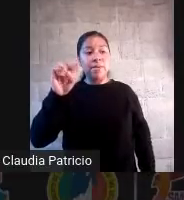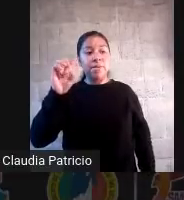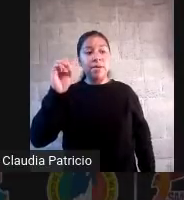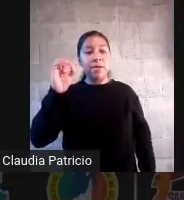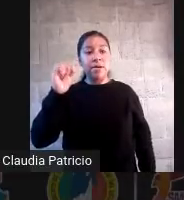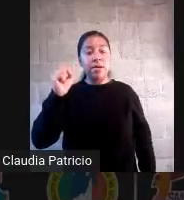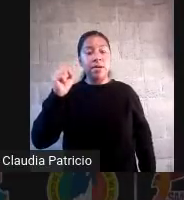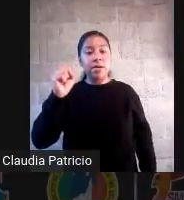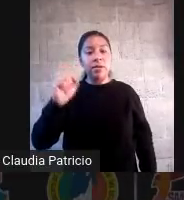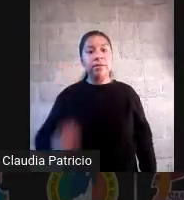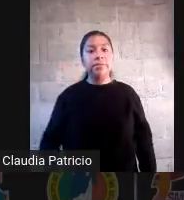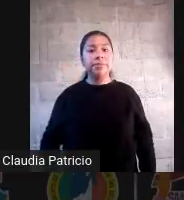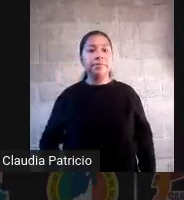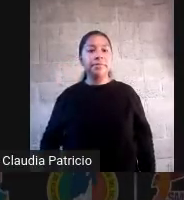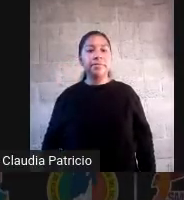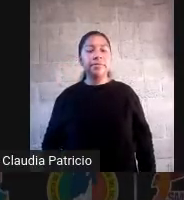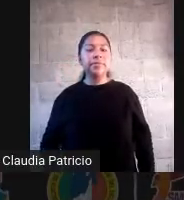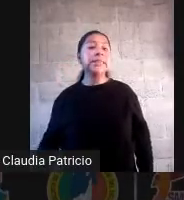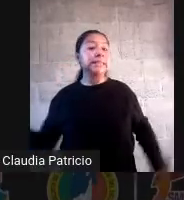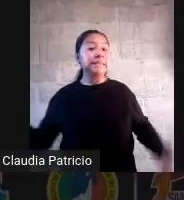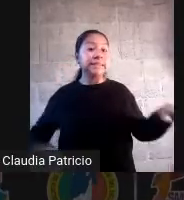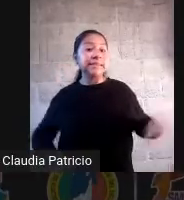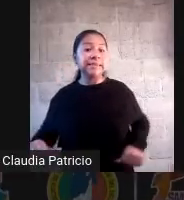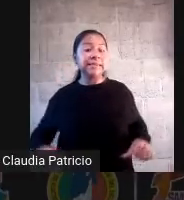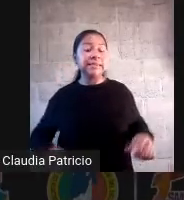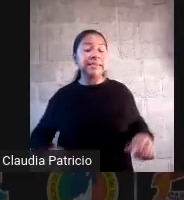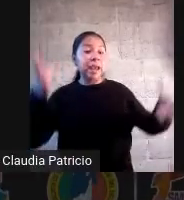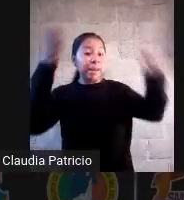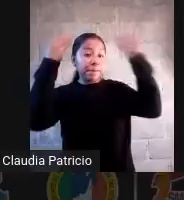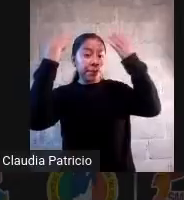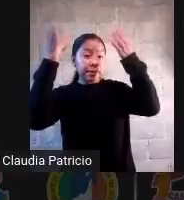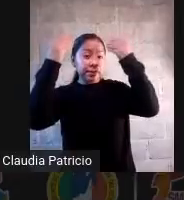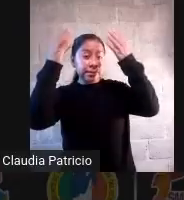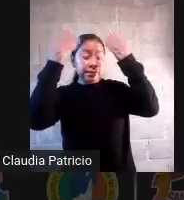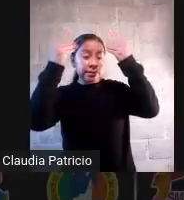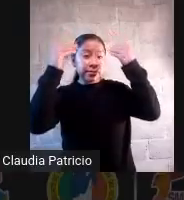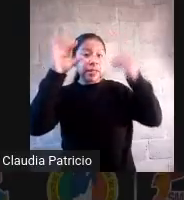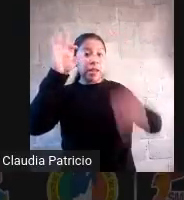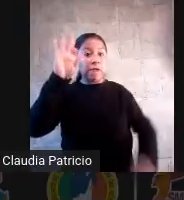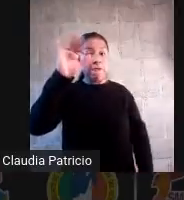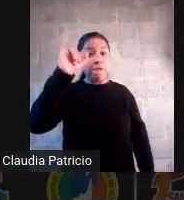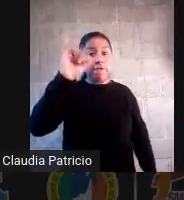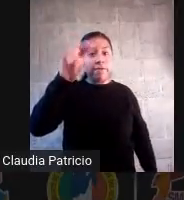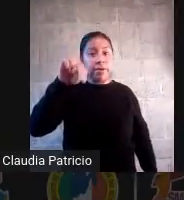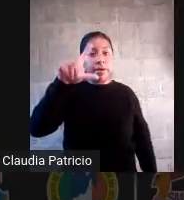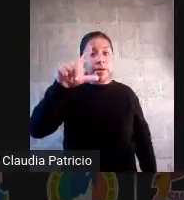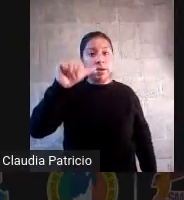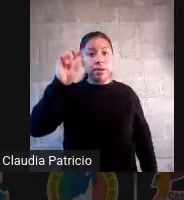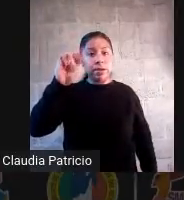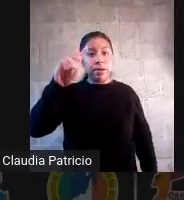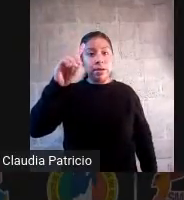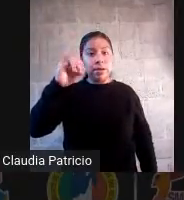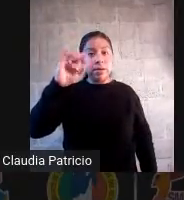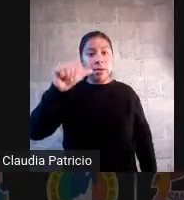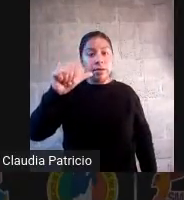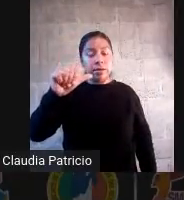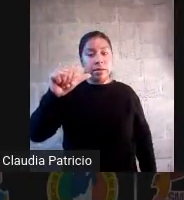la aprendimos en Finlandia amablemente cuando leyeron mi reseña